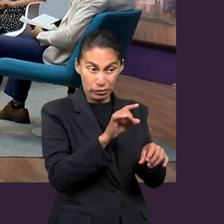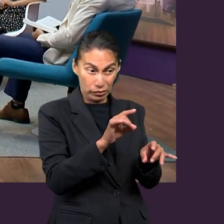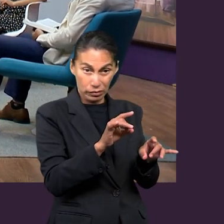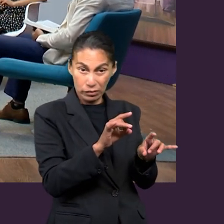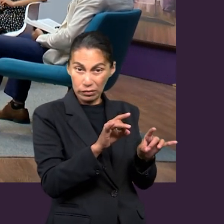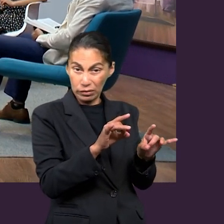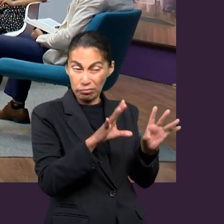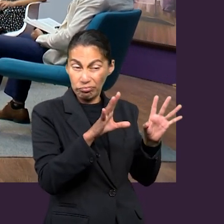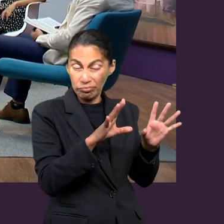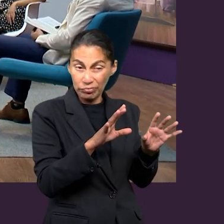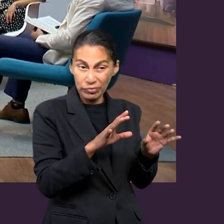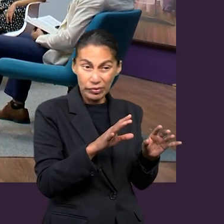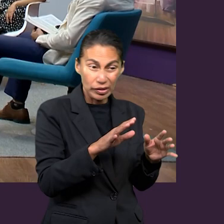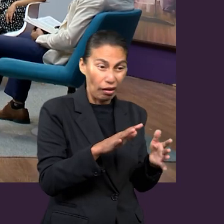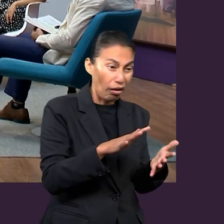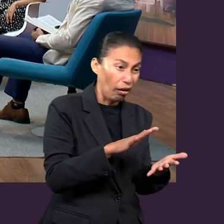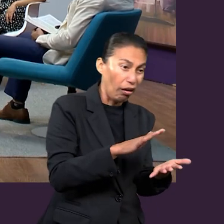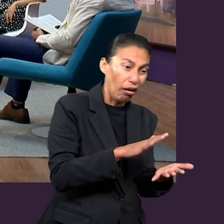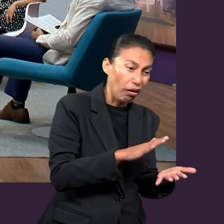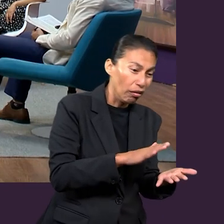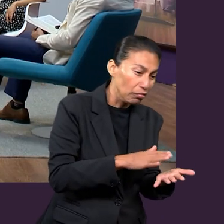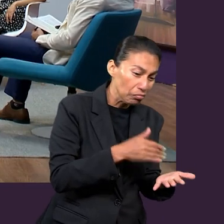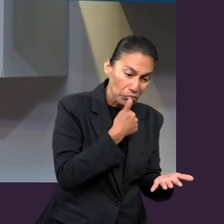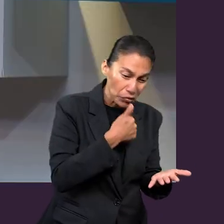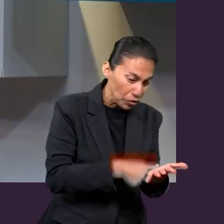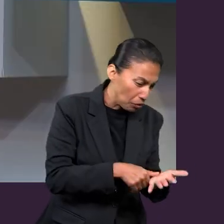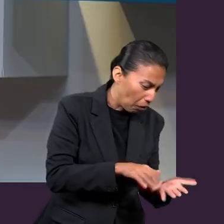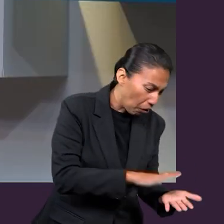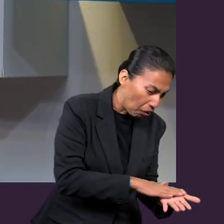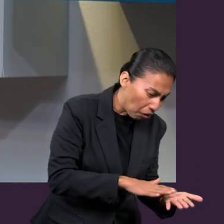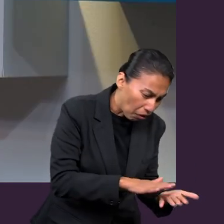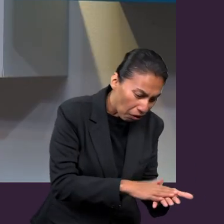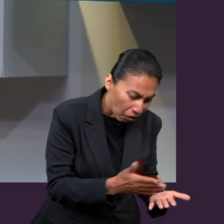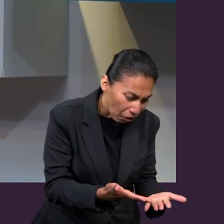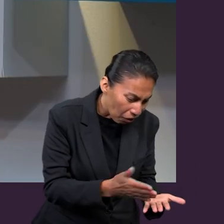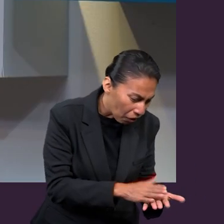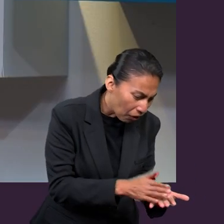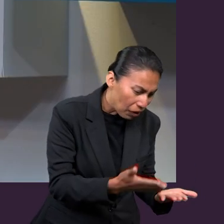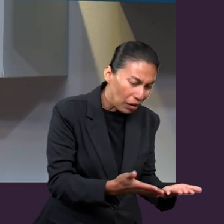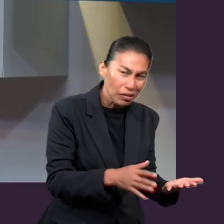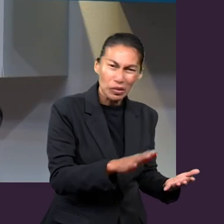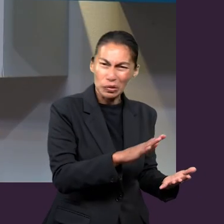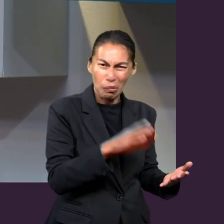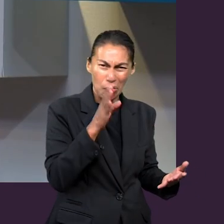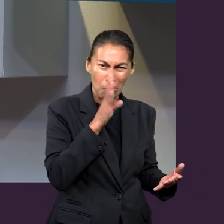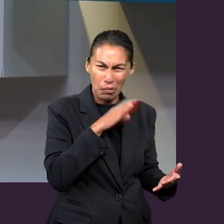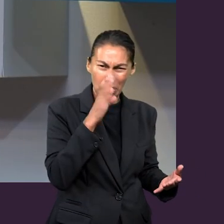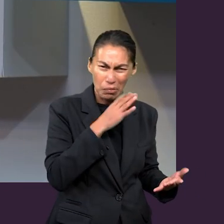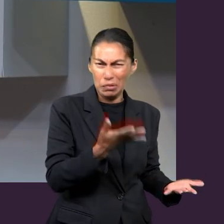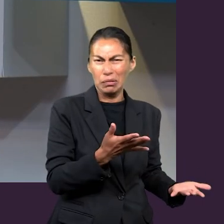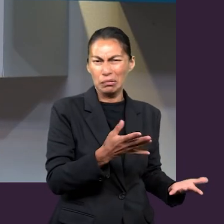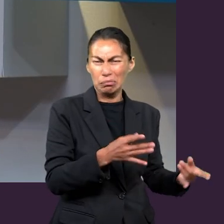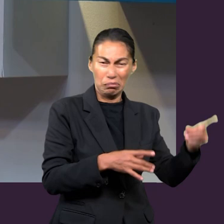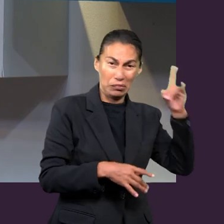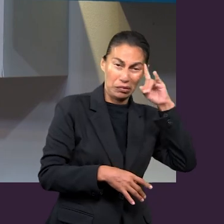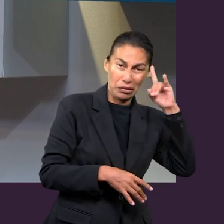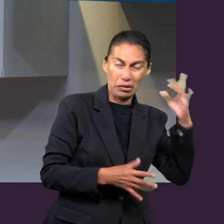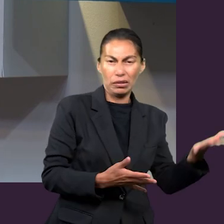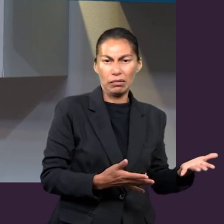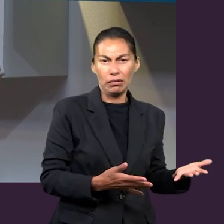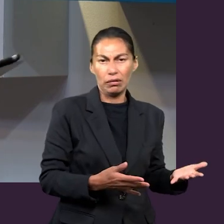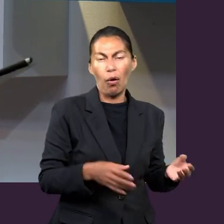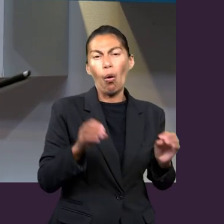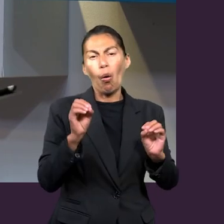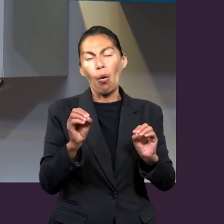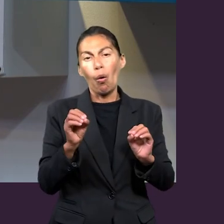tienen que ver más con la adiminación, con el tarot, con las cosas esotéricas. Tienen mucho más éxito que un